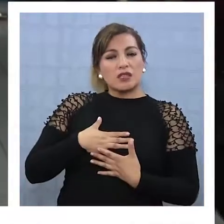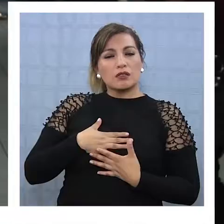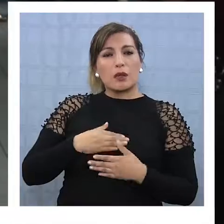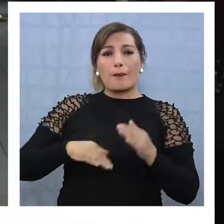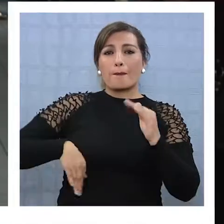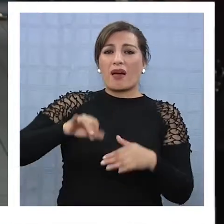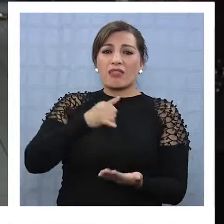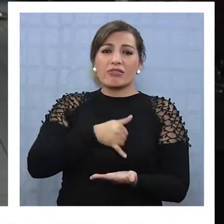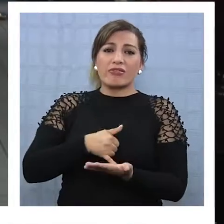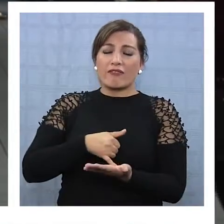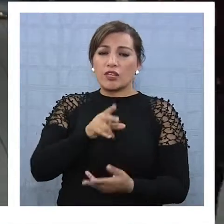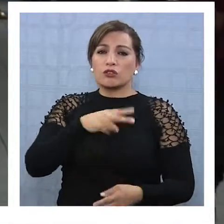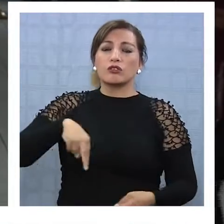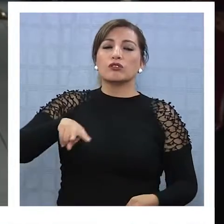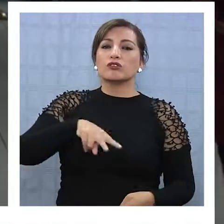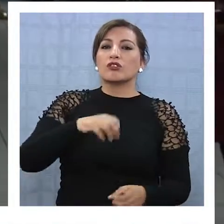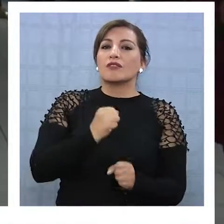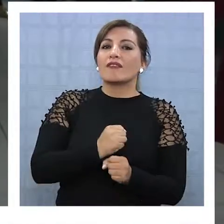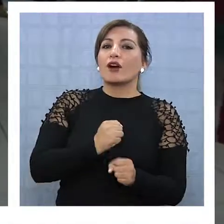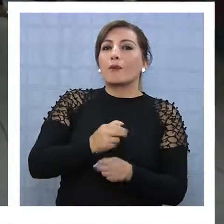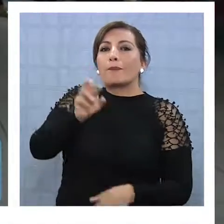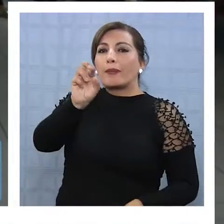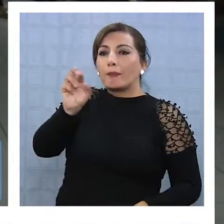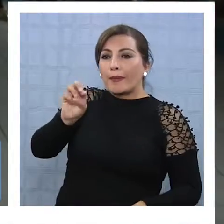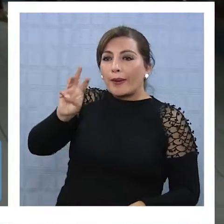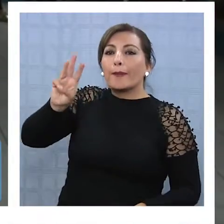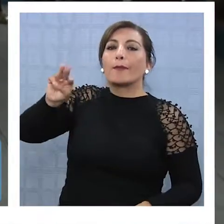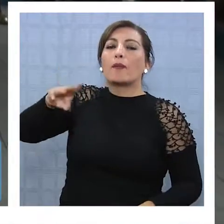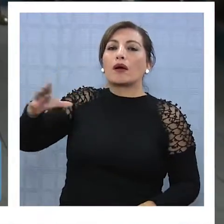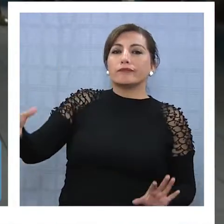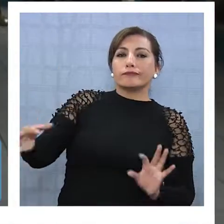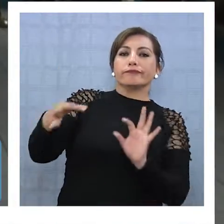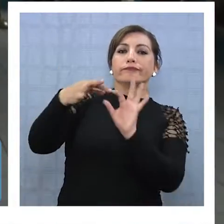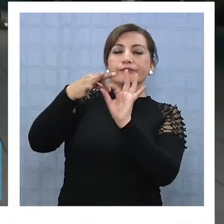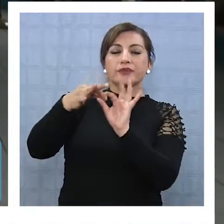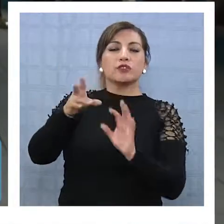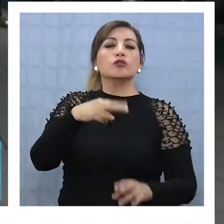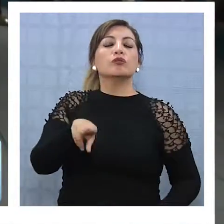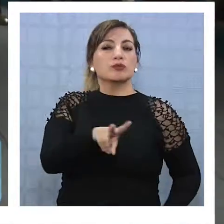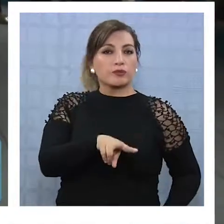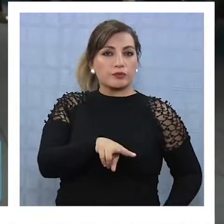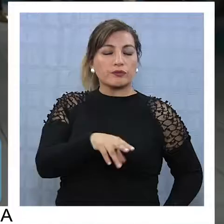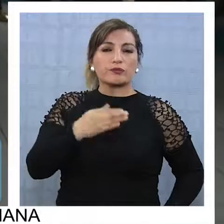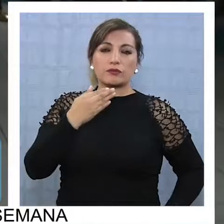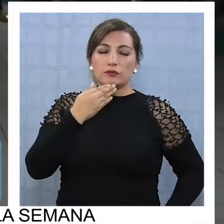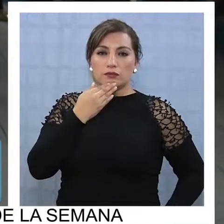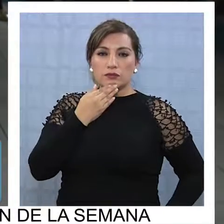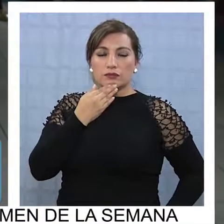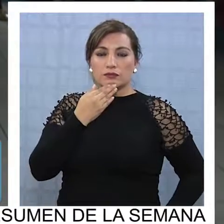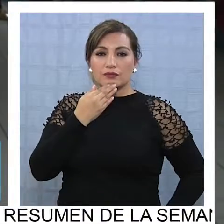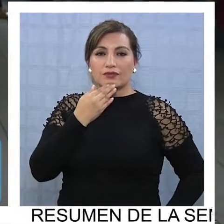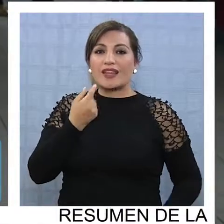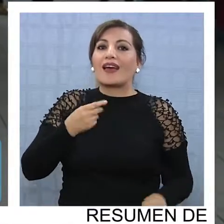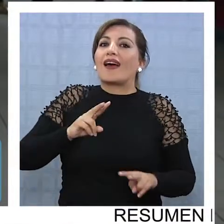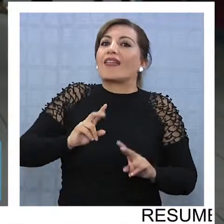Siento que a lo mejor la parte más débil que tenemos es el trabajo de los apoderados. Y que ahí nosotros también estamos